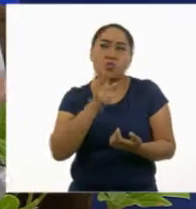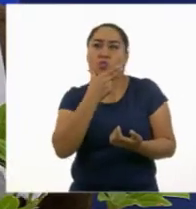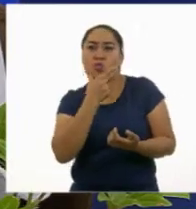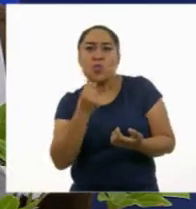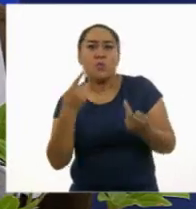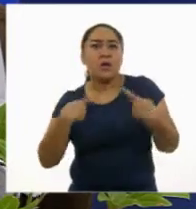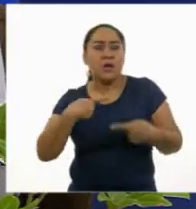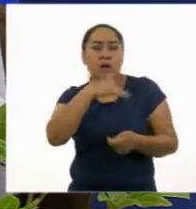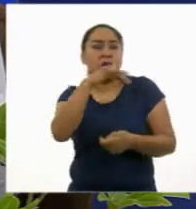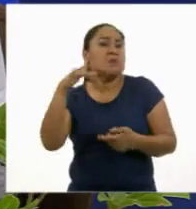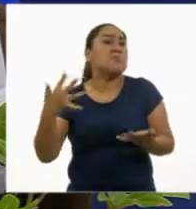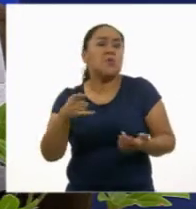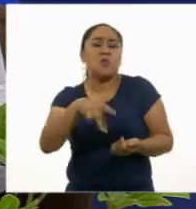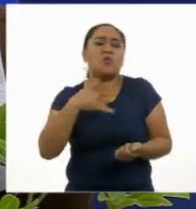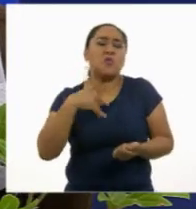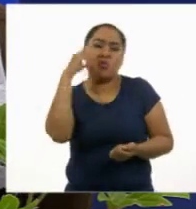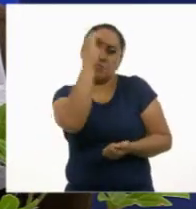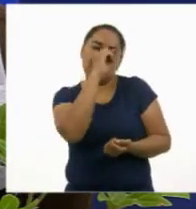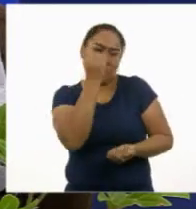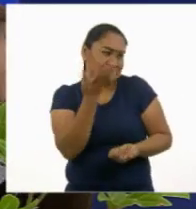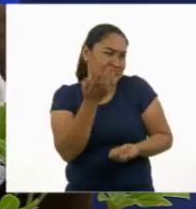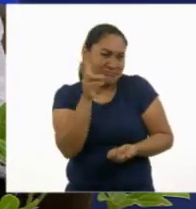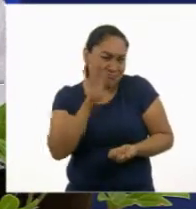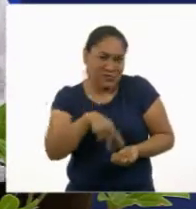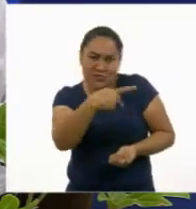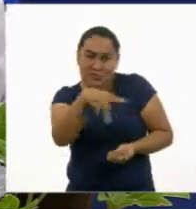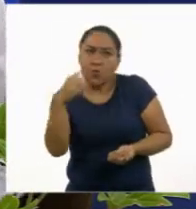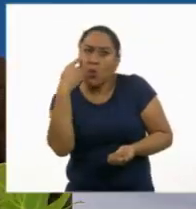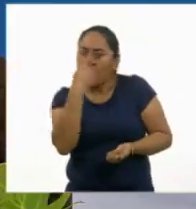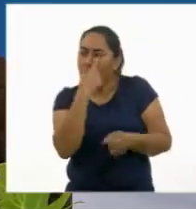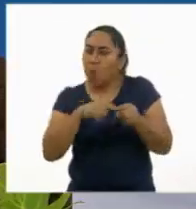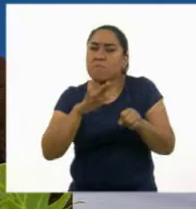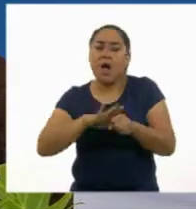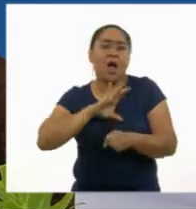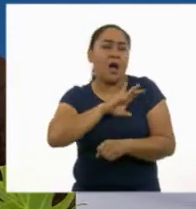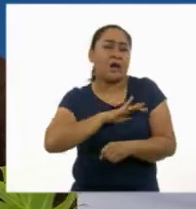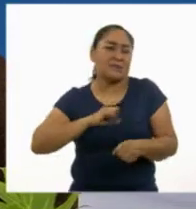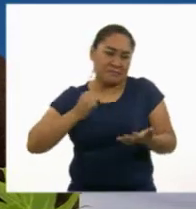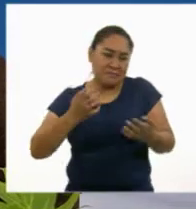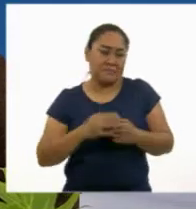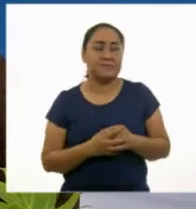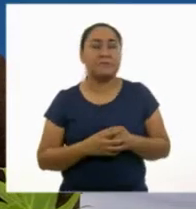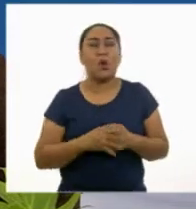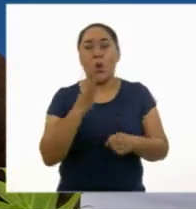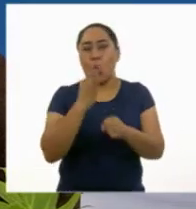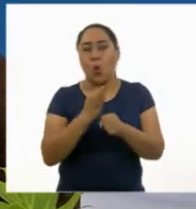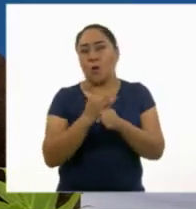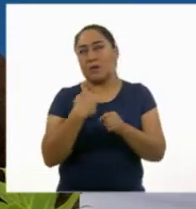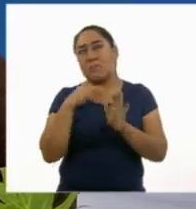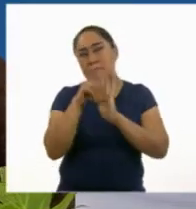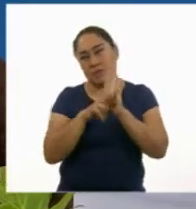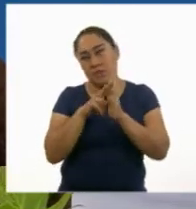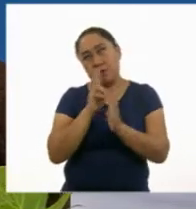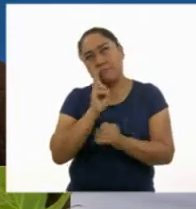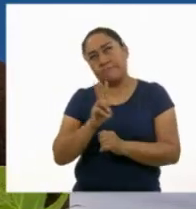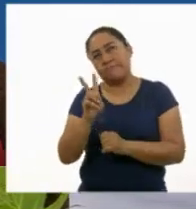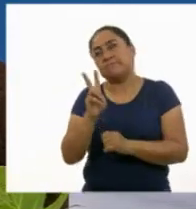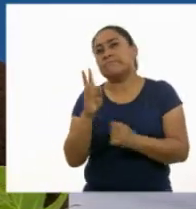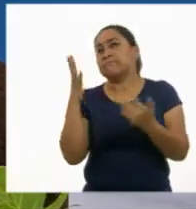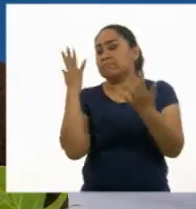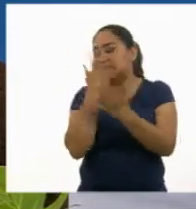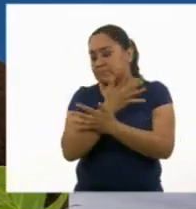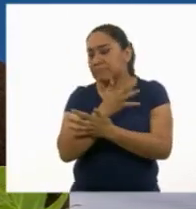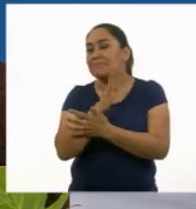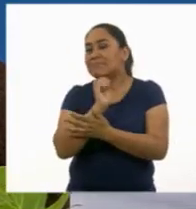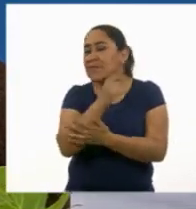¿Verdad que podemos usar el color que más nos guste? Ese video me puso a pensar que vivir en una sociedad tan diversa y